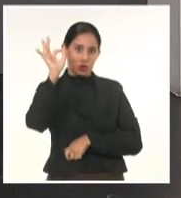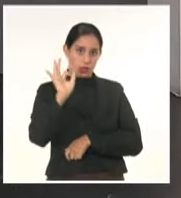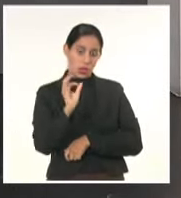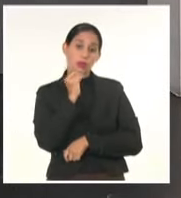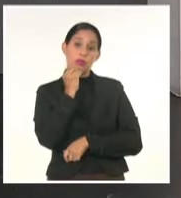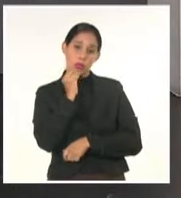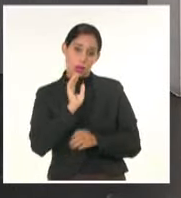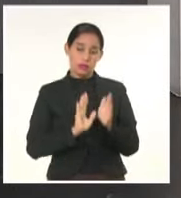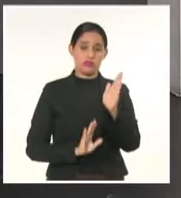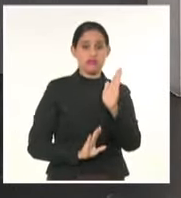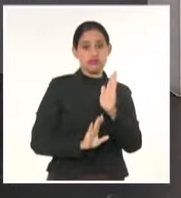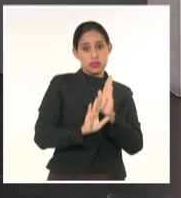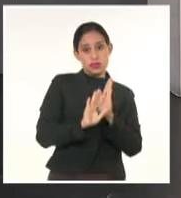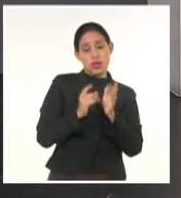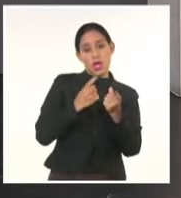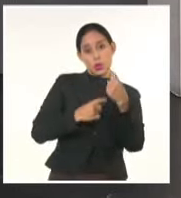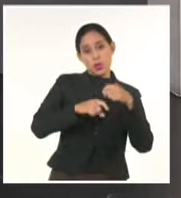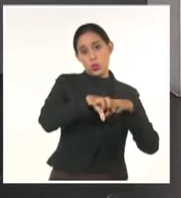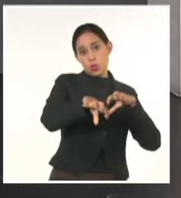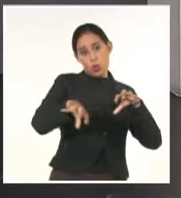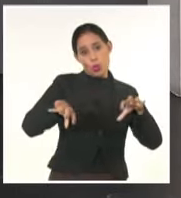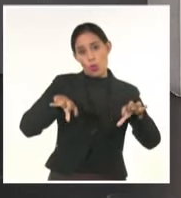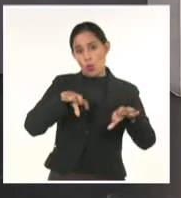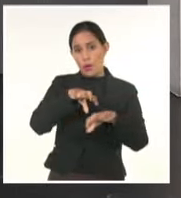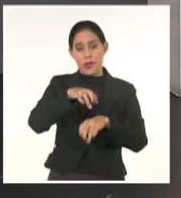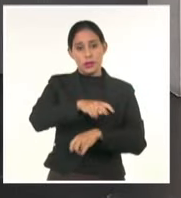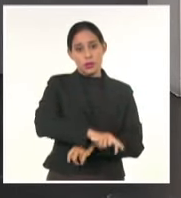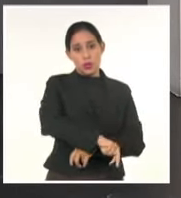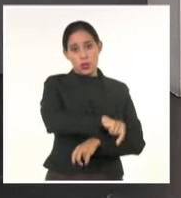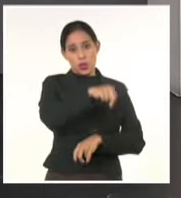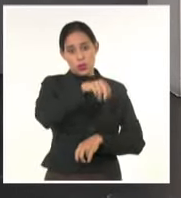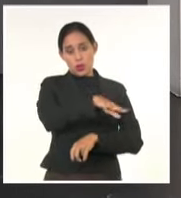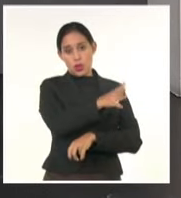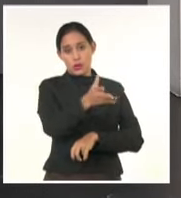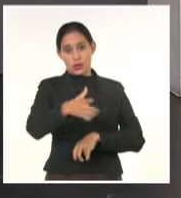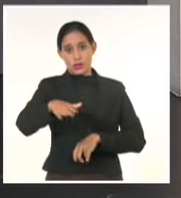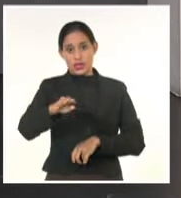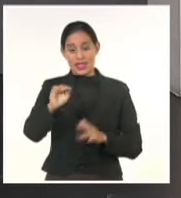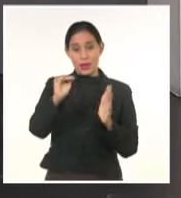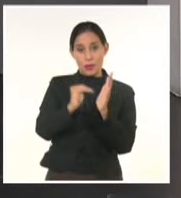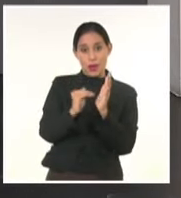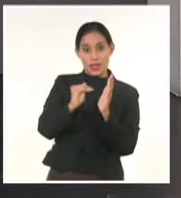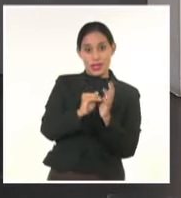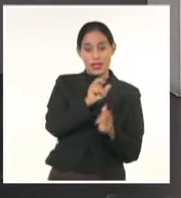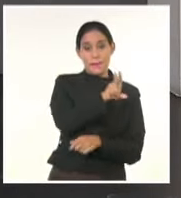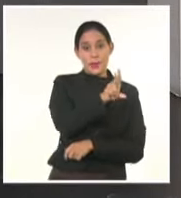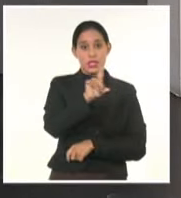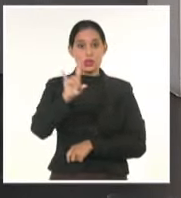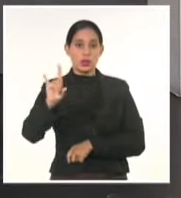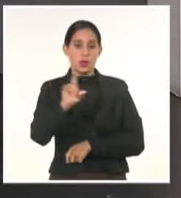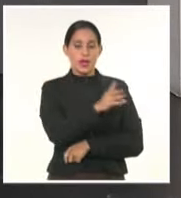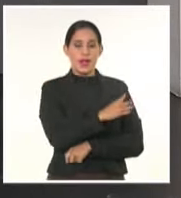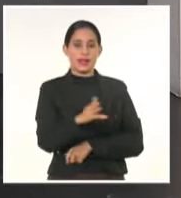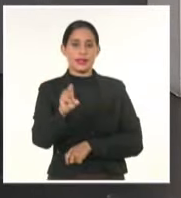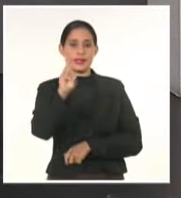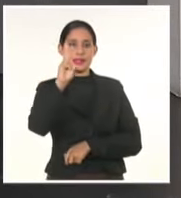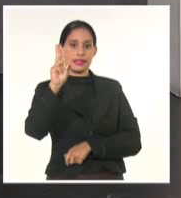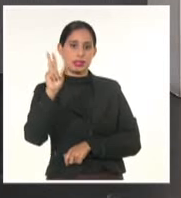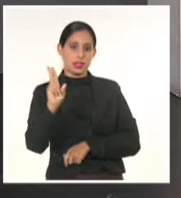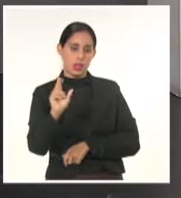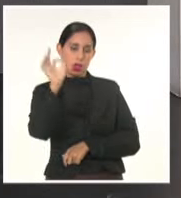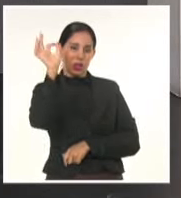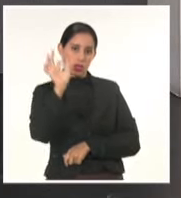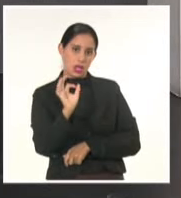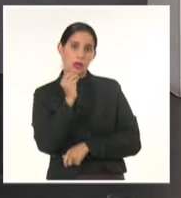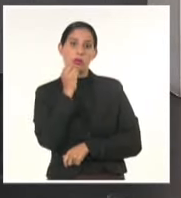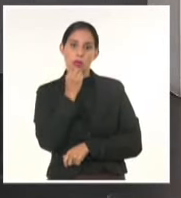superiores en localidades costeras y las máximas por la tarde tendrán valores de 29 y hasta 32 grados pueden ser